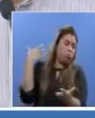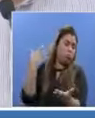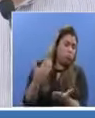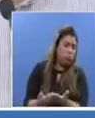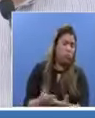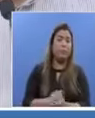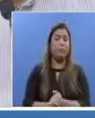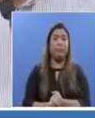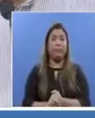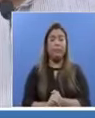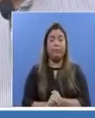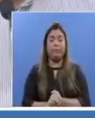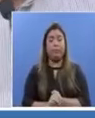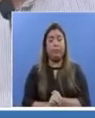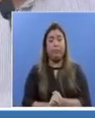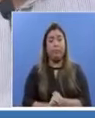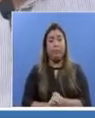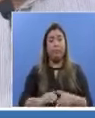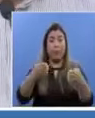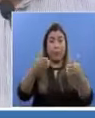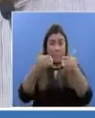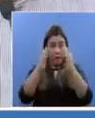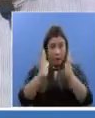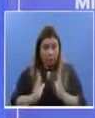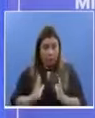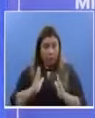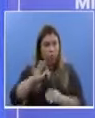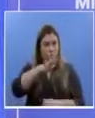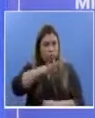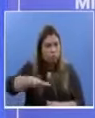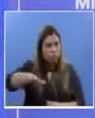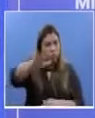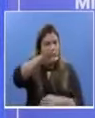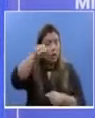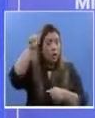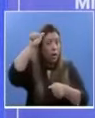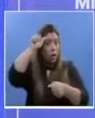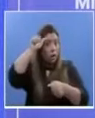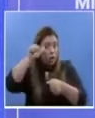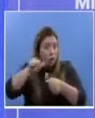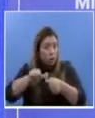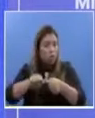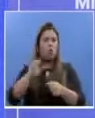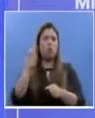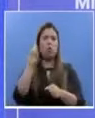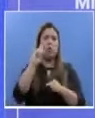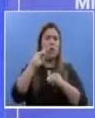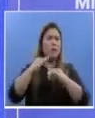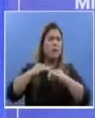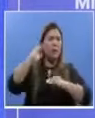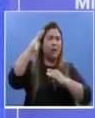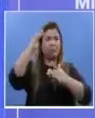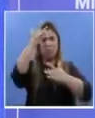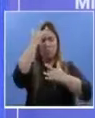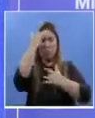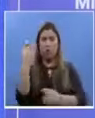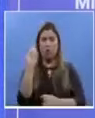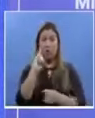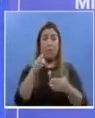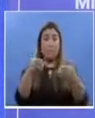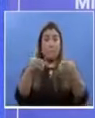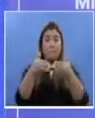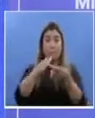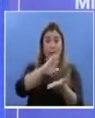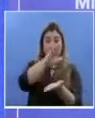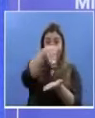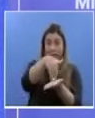Hoy quiero recordarles a toda la población, en especial de las regiones que están siendo más afectadas por los casos, Panamá Metro,